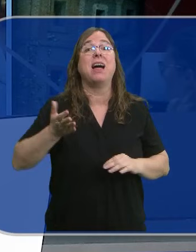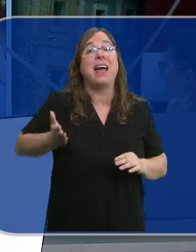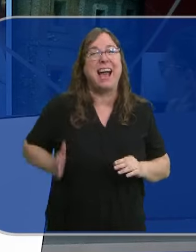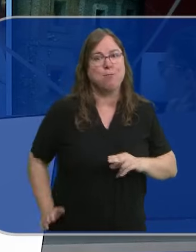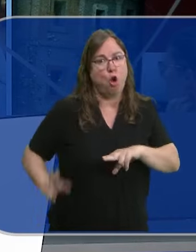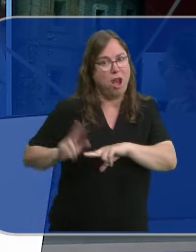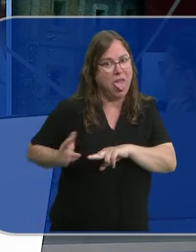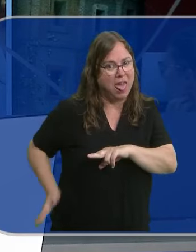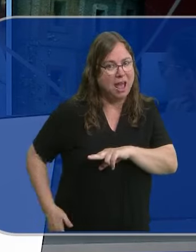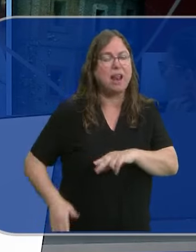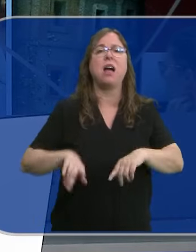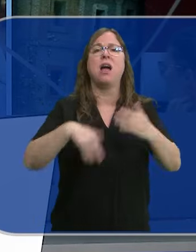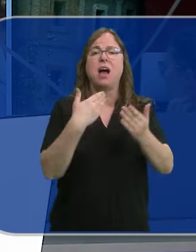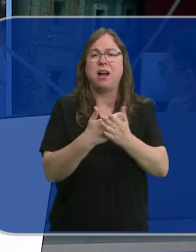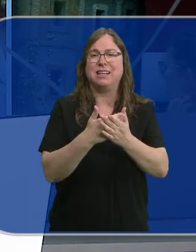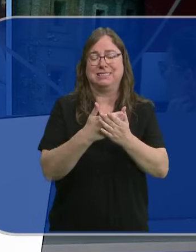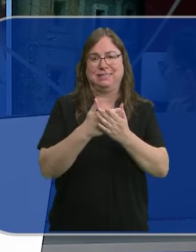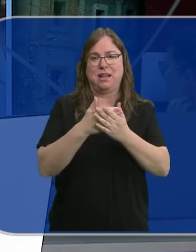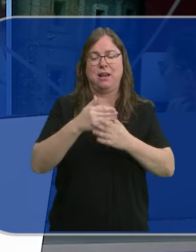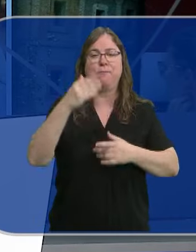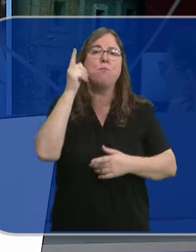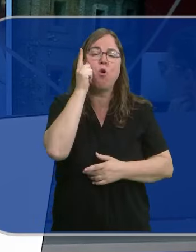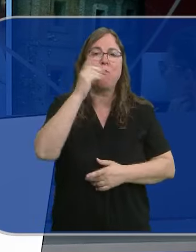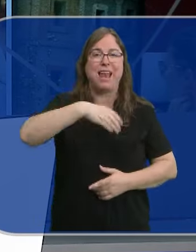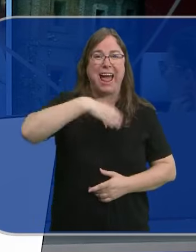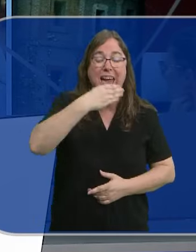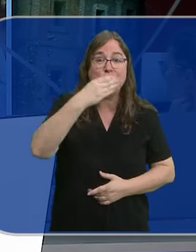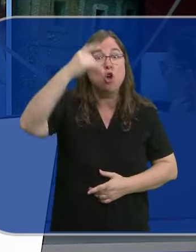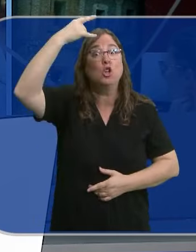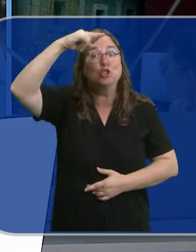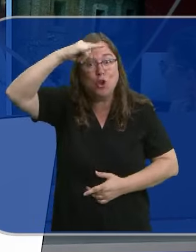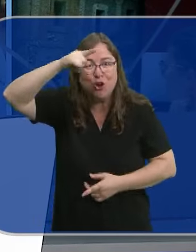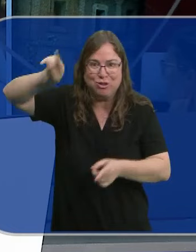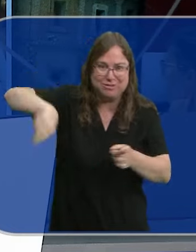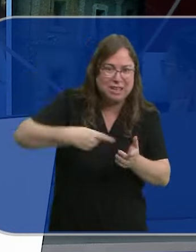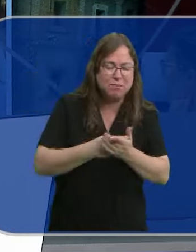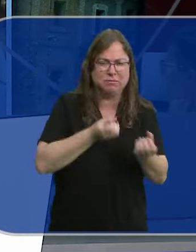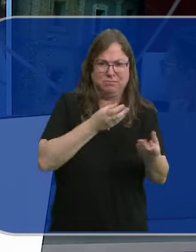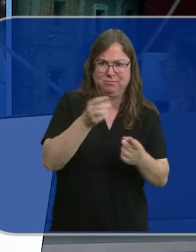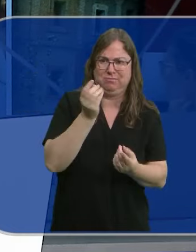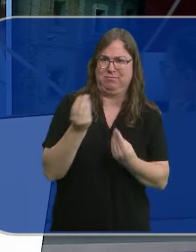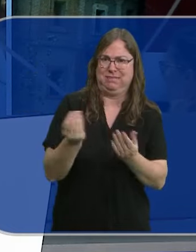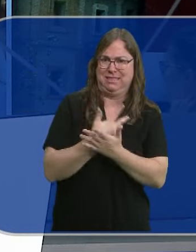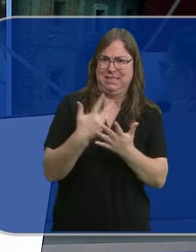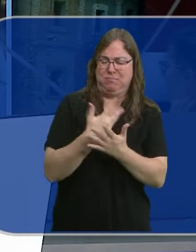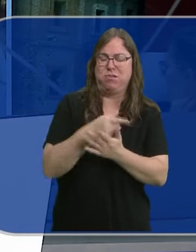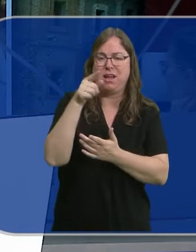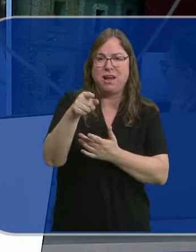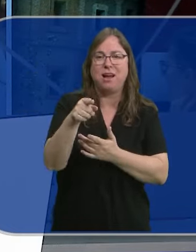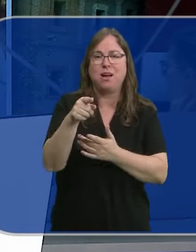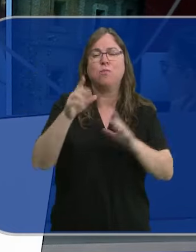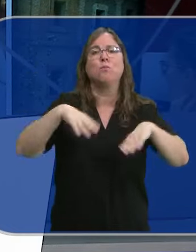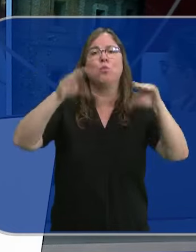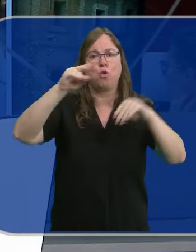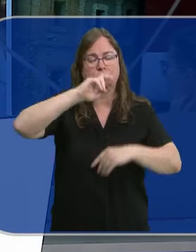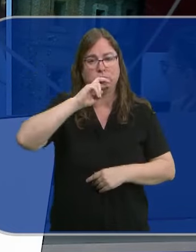hasta un toro de lidia son algunos de los gastos de las esclarizas de Belorado que ha dado a conocer la diócesis de Burgos. Un empresario francés le reclama incluso